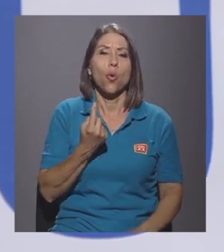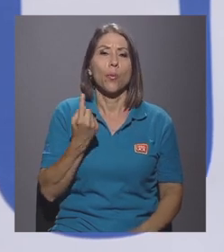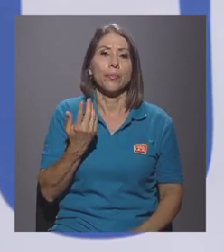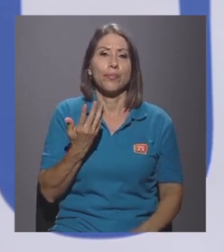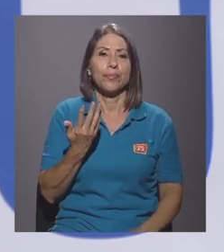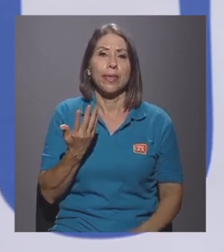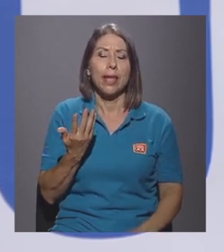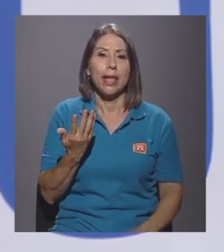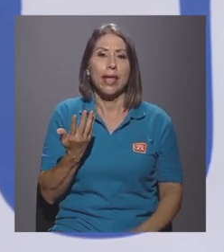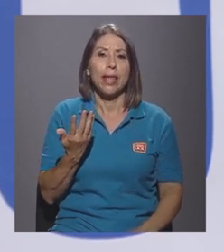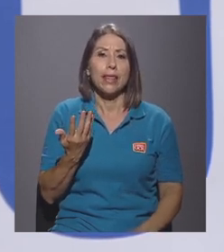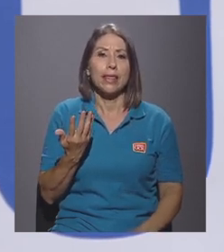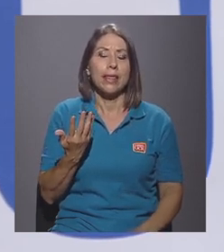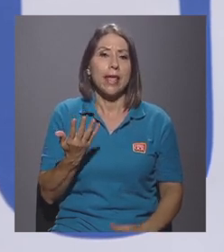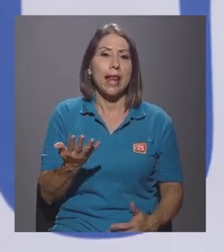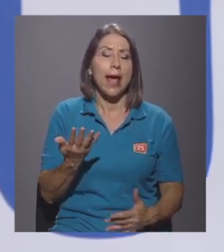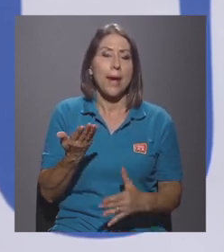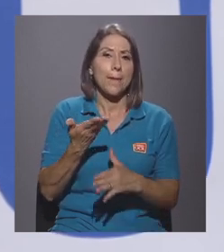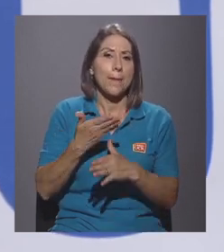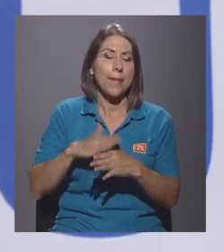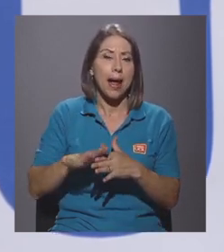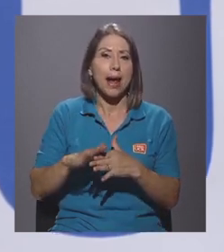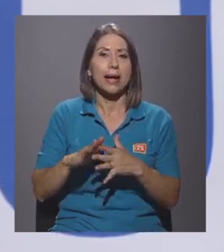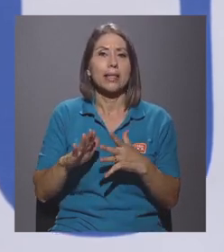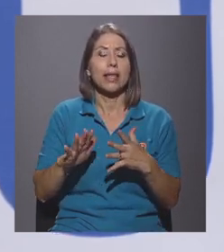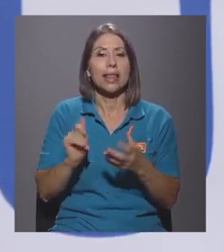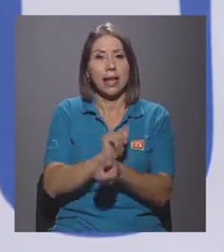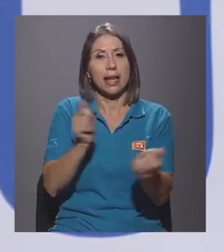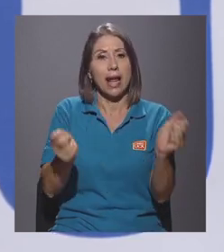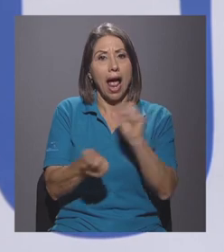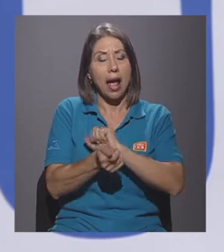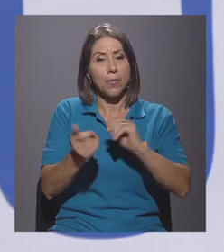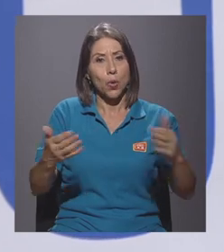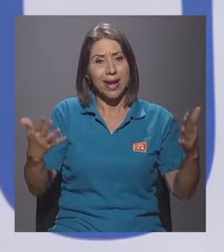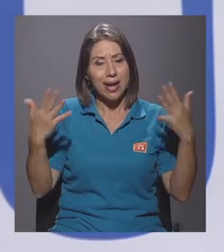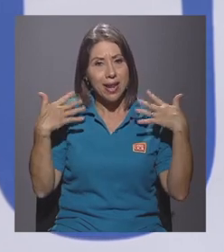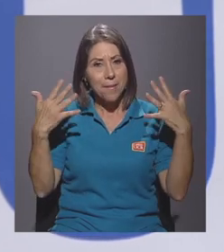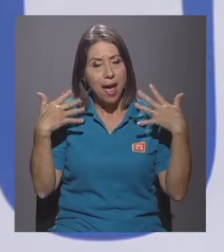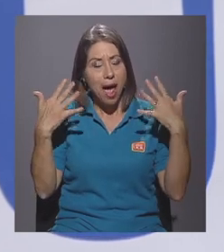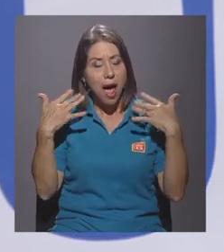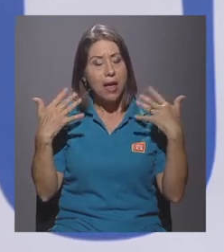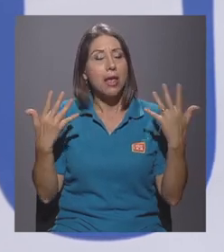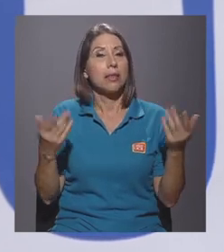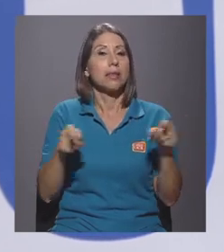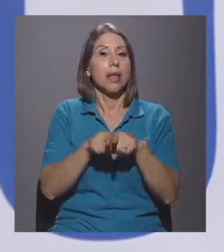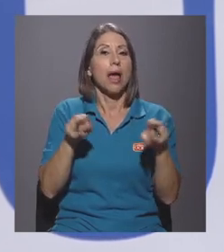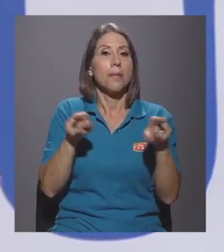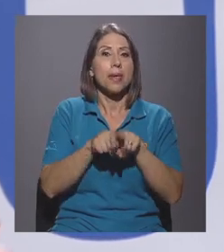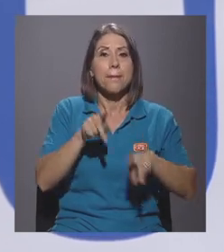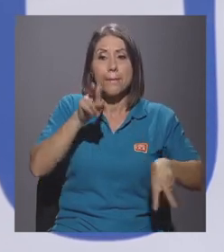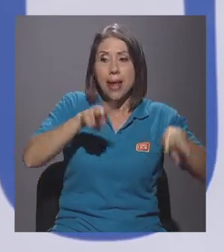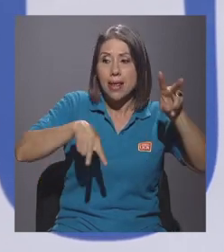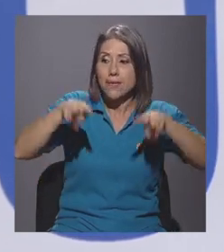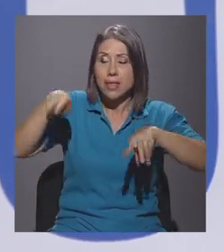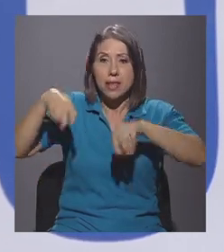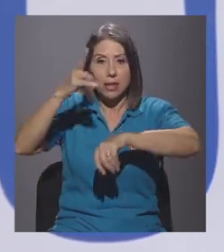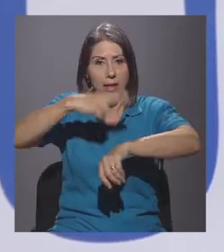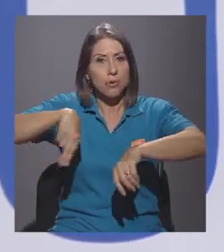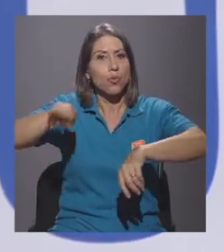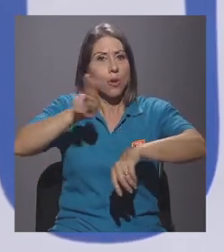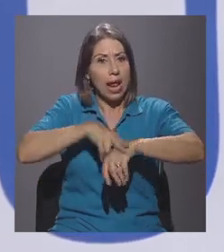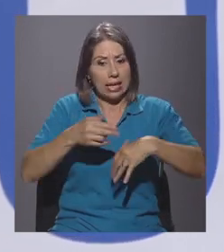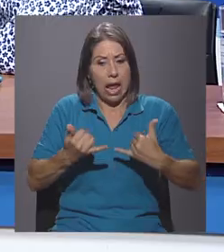parte de cambio climático, como les mencionaba, sino también de la variabilidad natural que nos